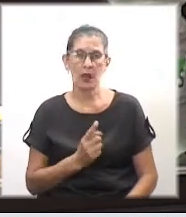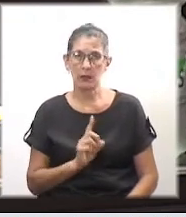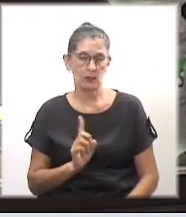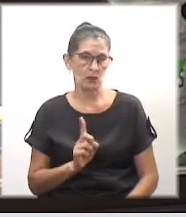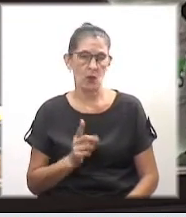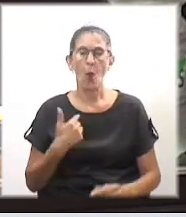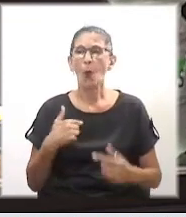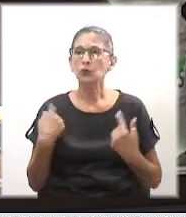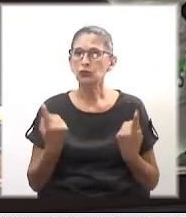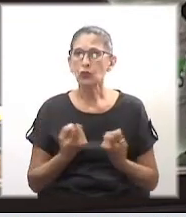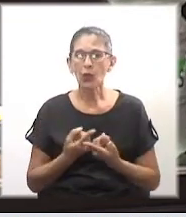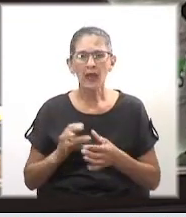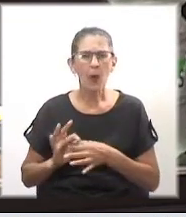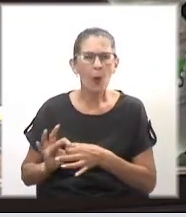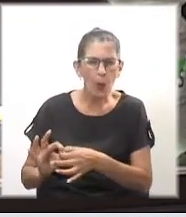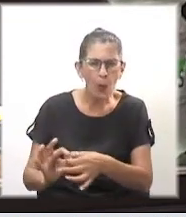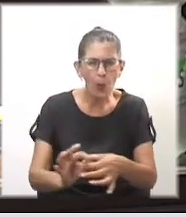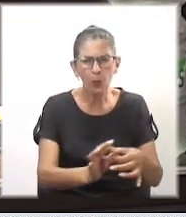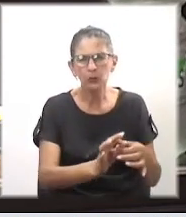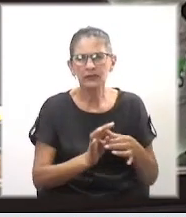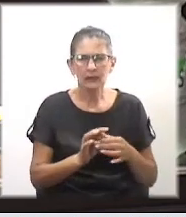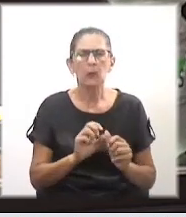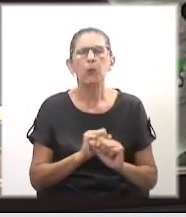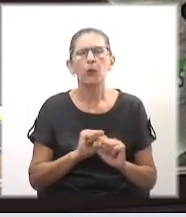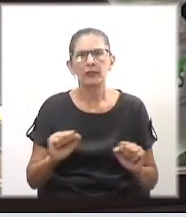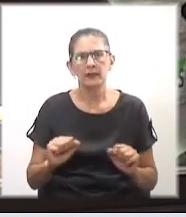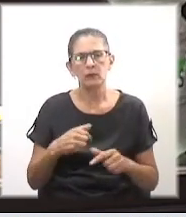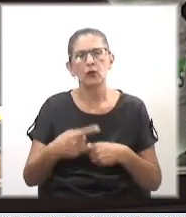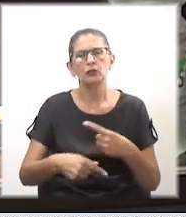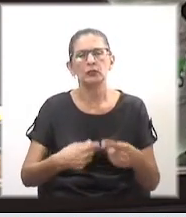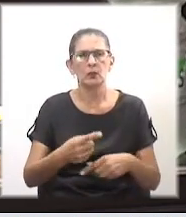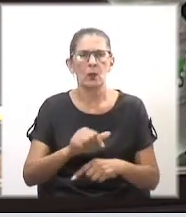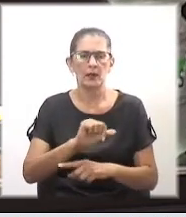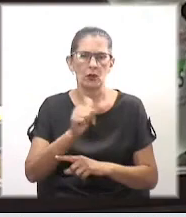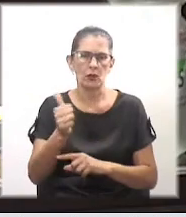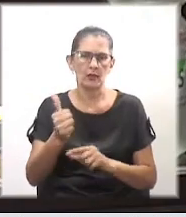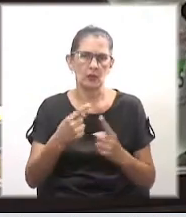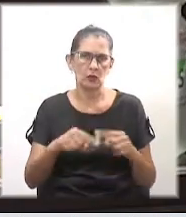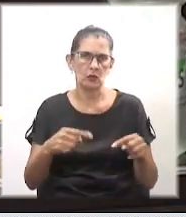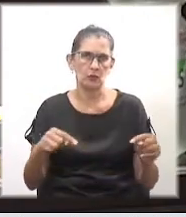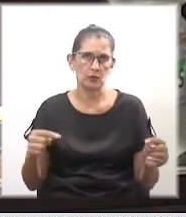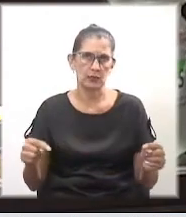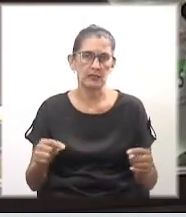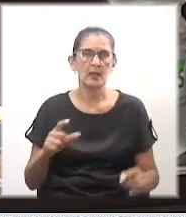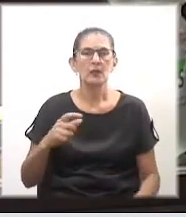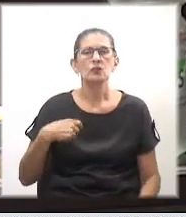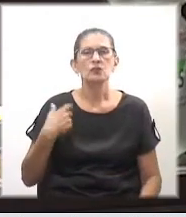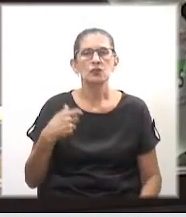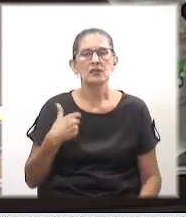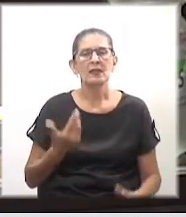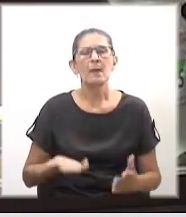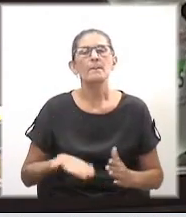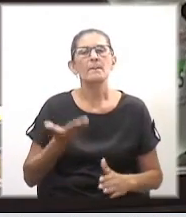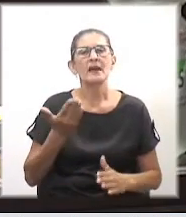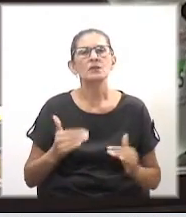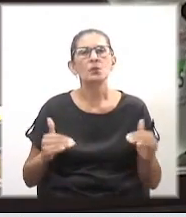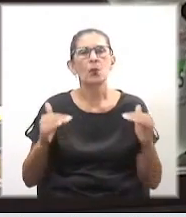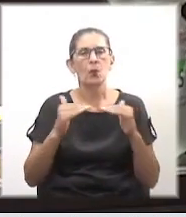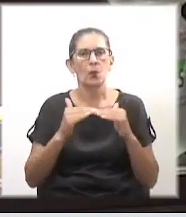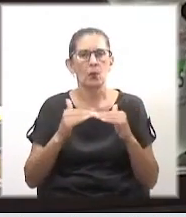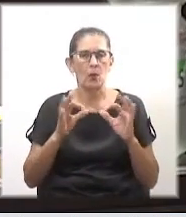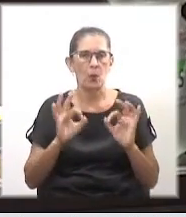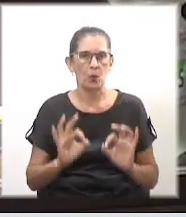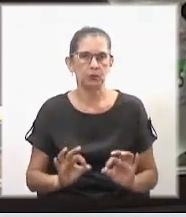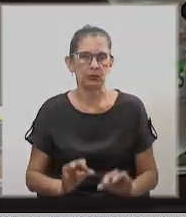juntas y solo juntas podemos seguir logrando cosas, sobre todo una sociedad más justa e igualitaria.